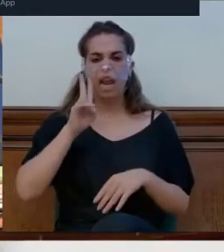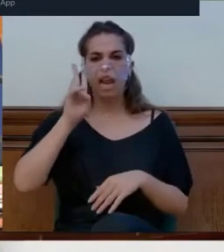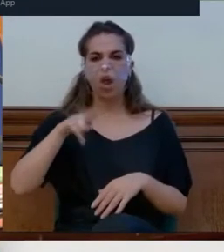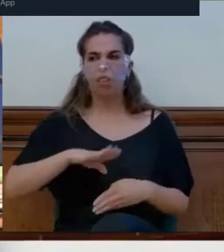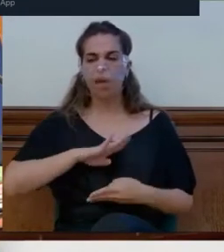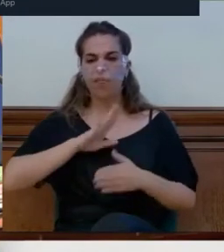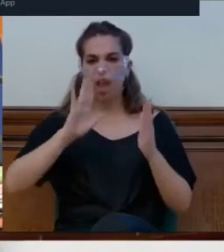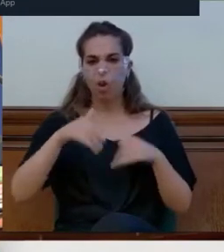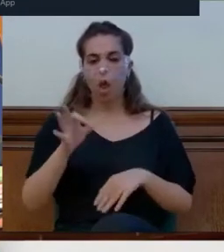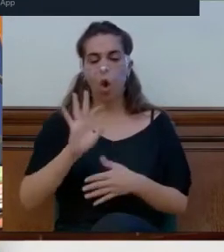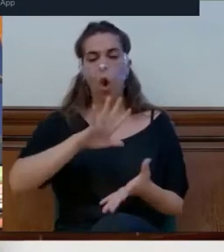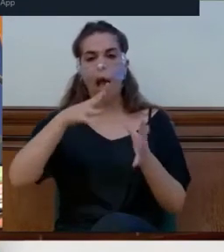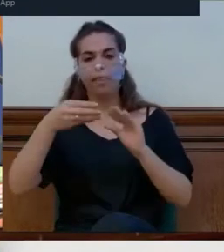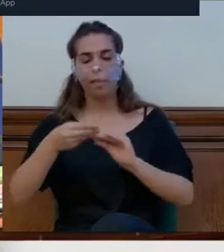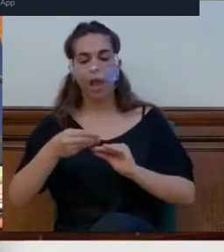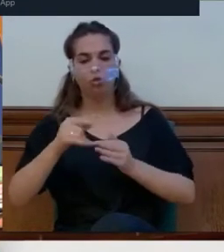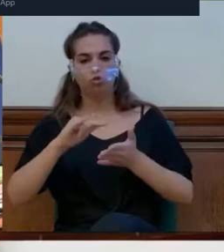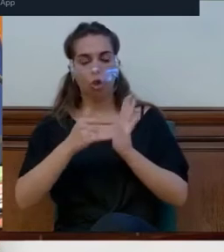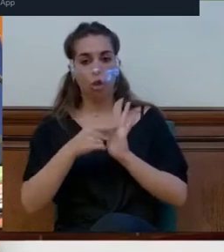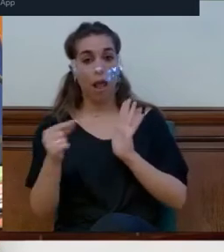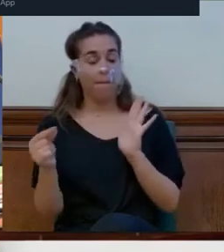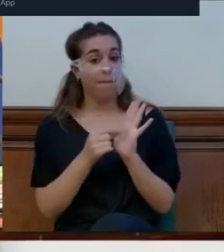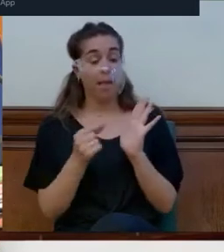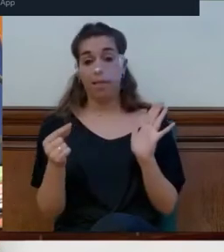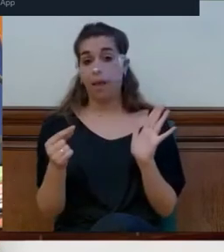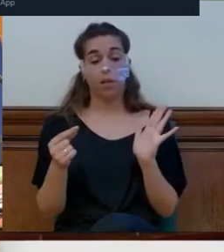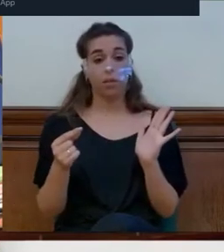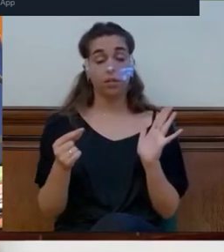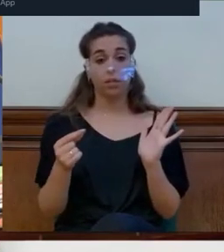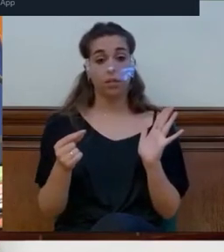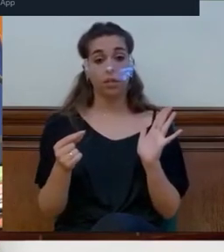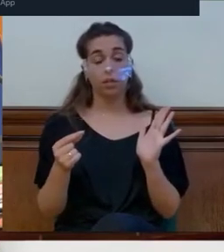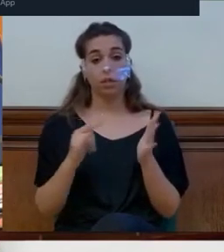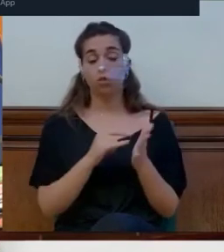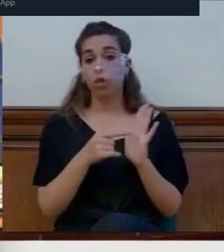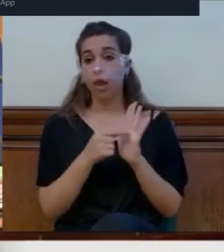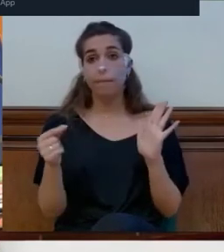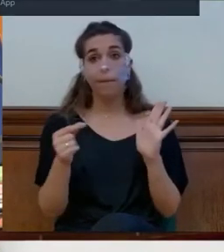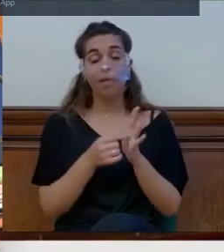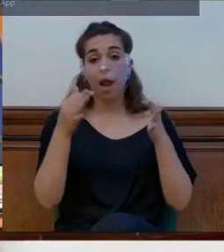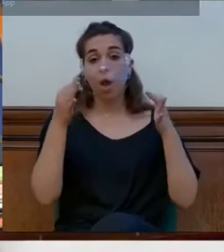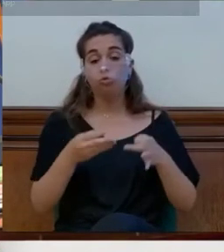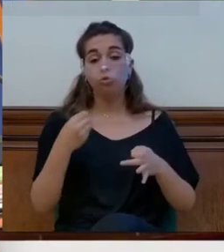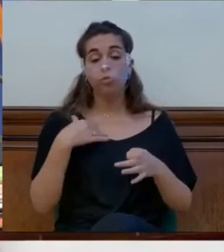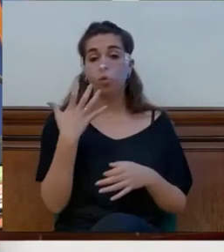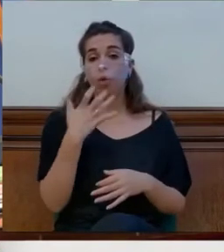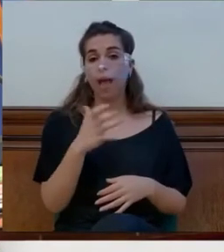inmediatas, soluciones inmediatas en cuanto tuvieron las primeras quejas de los abuelos.